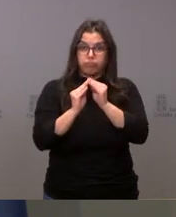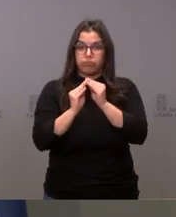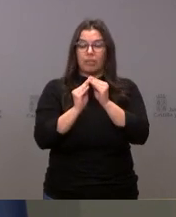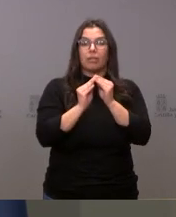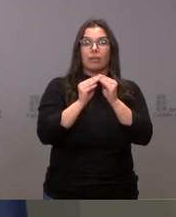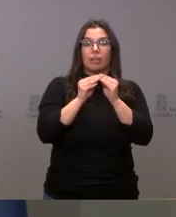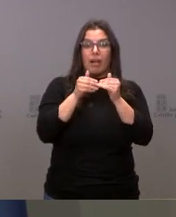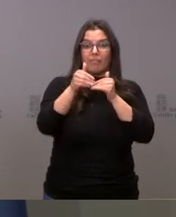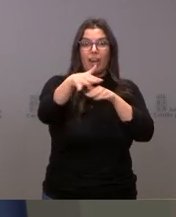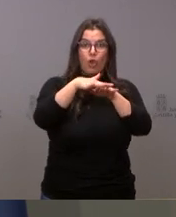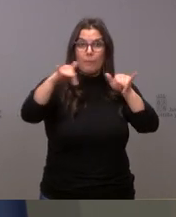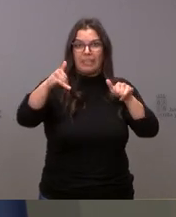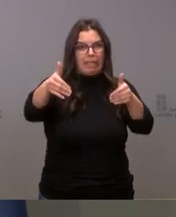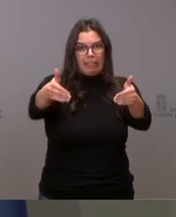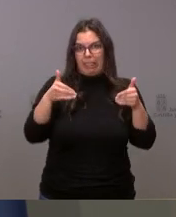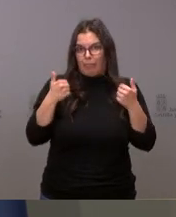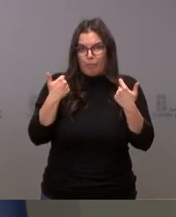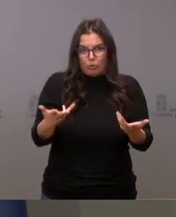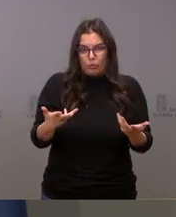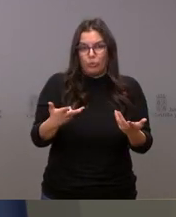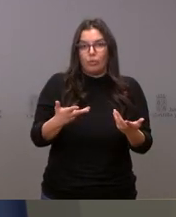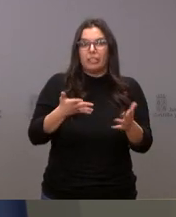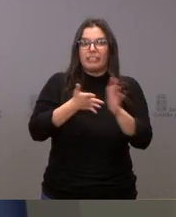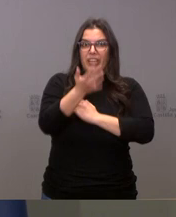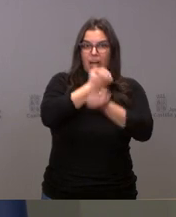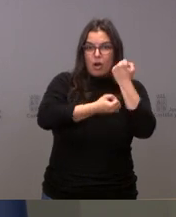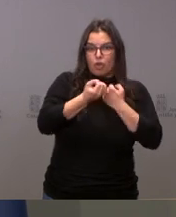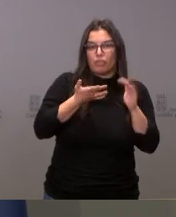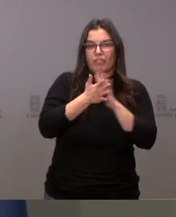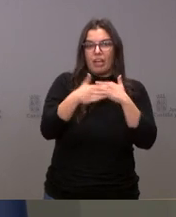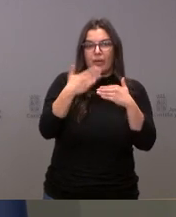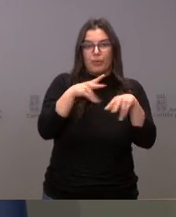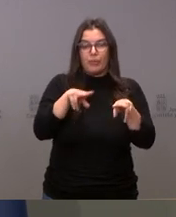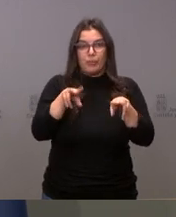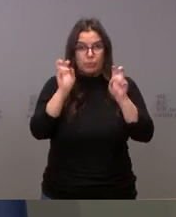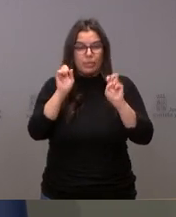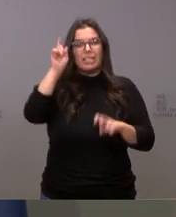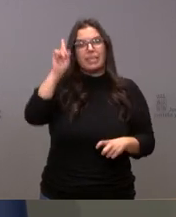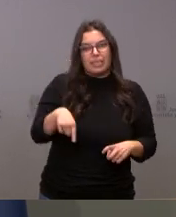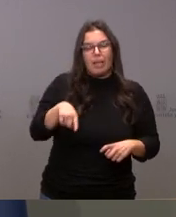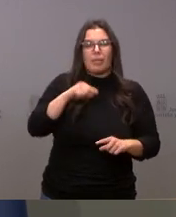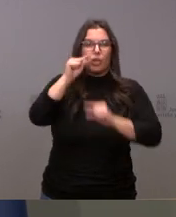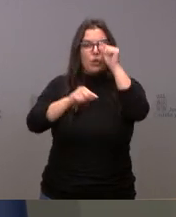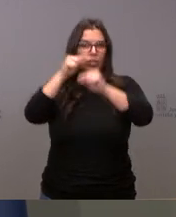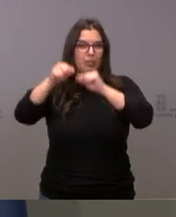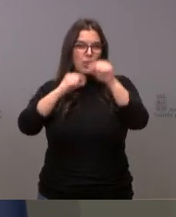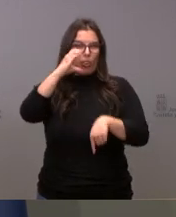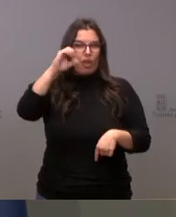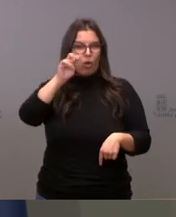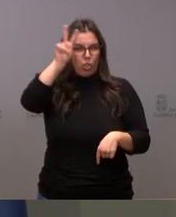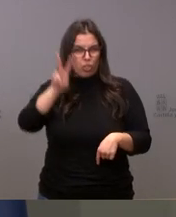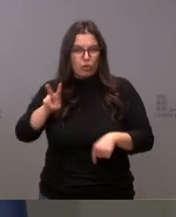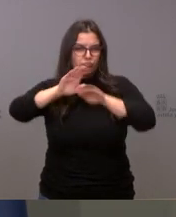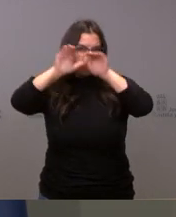económico, supone innovación, pero también supone menos emisiones de CO2 y de otro tipo